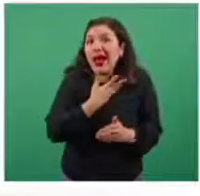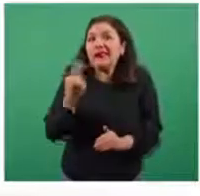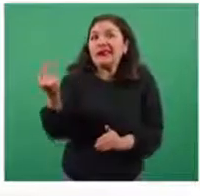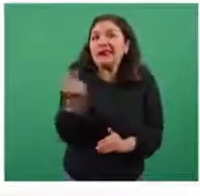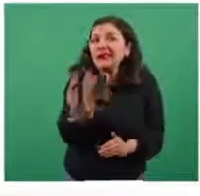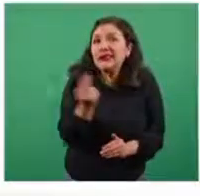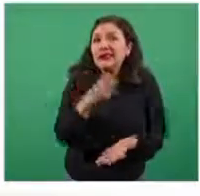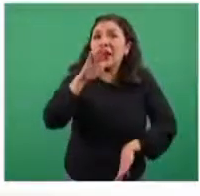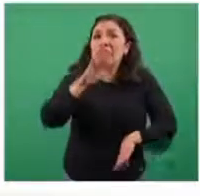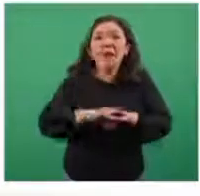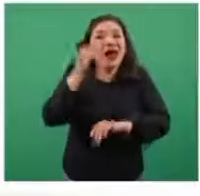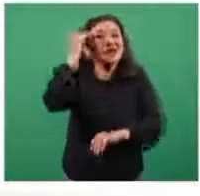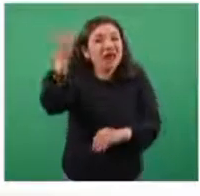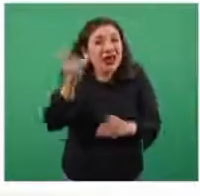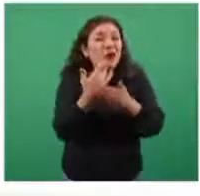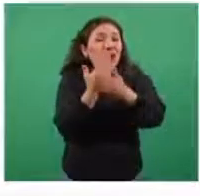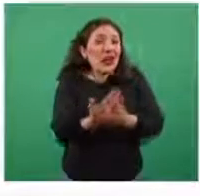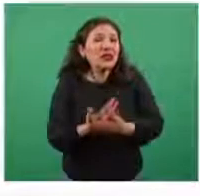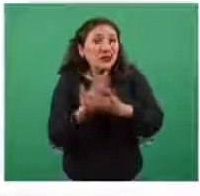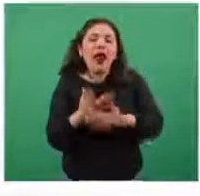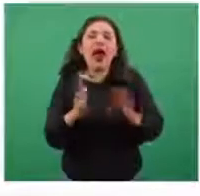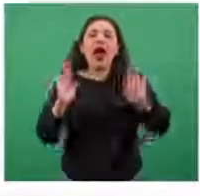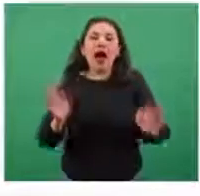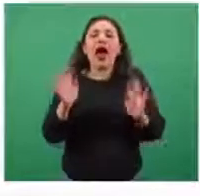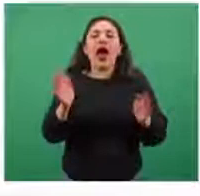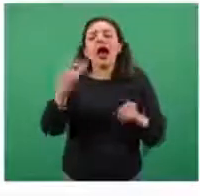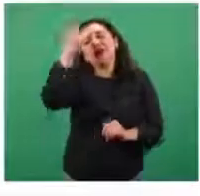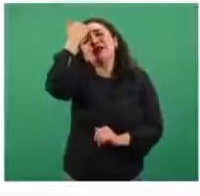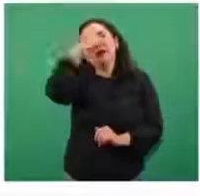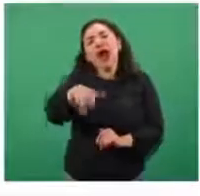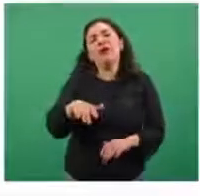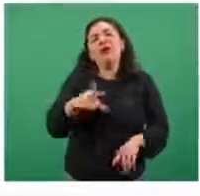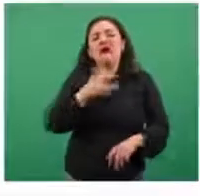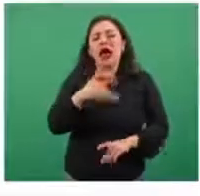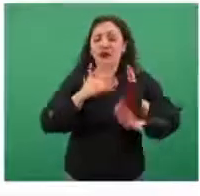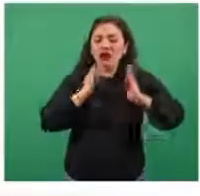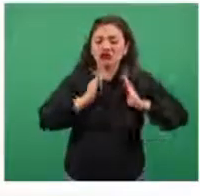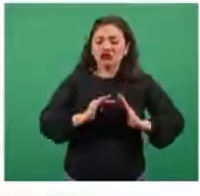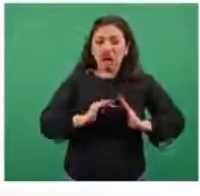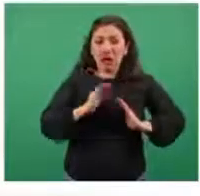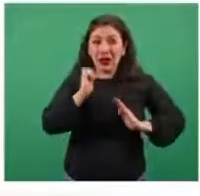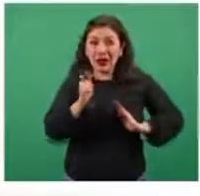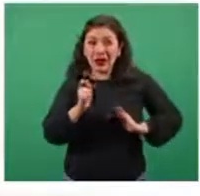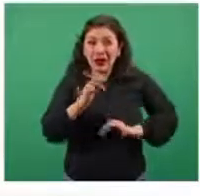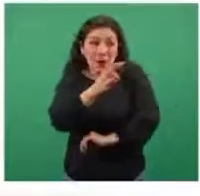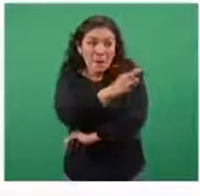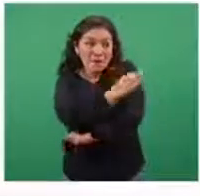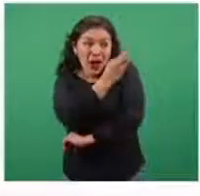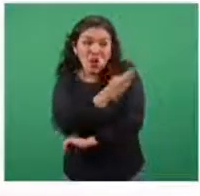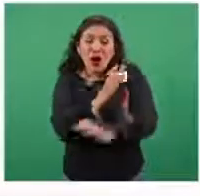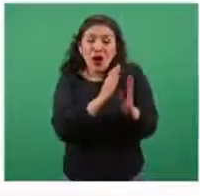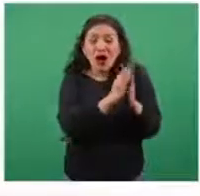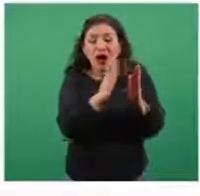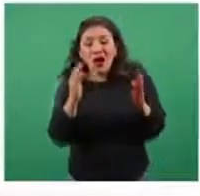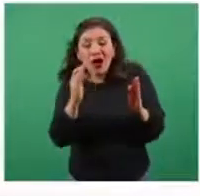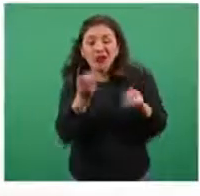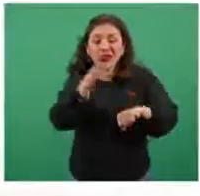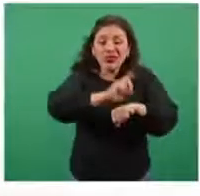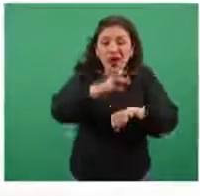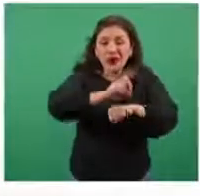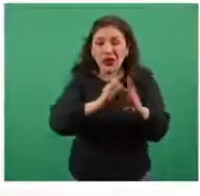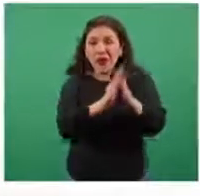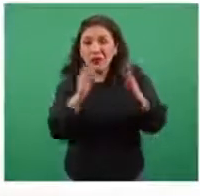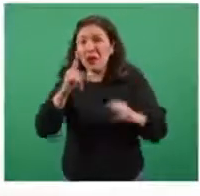necesidad de retrasarla, saber y tener la tranquilidad de que no se modifica en forma alguna la eficacia